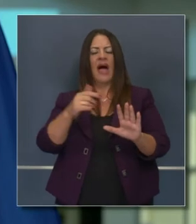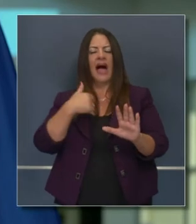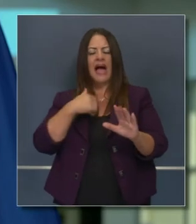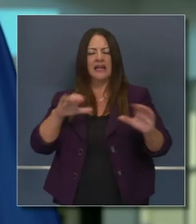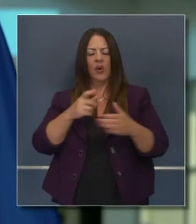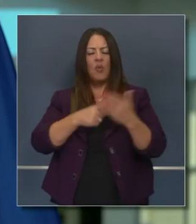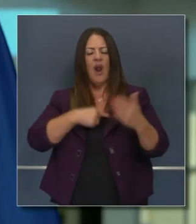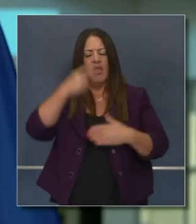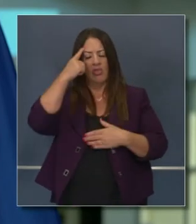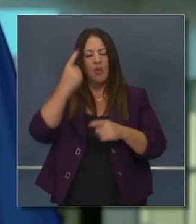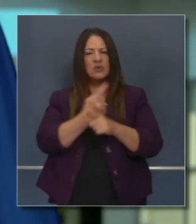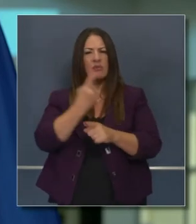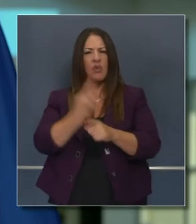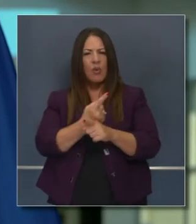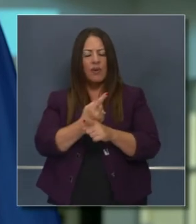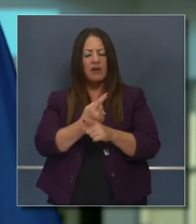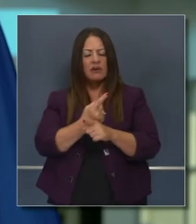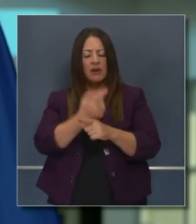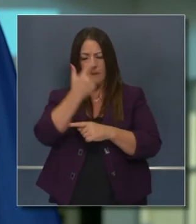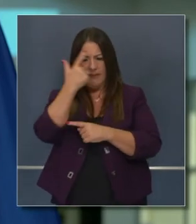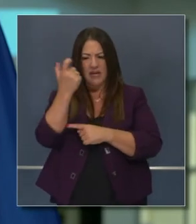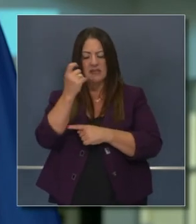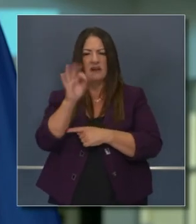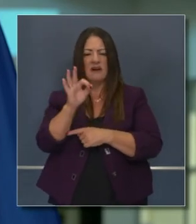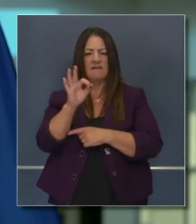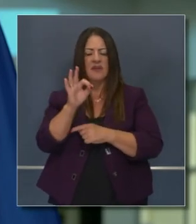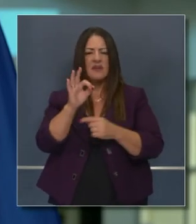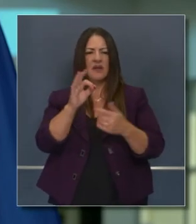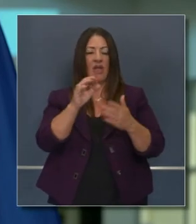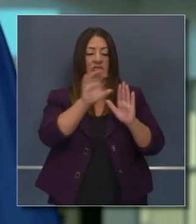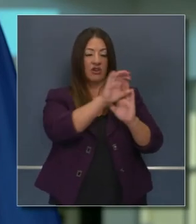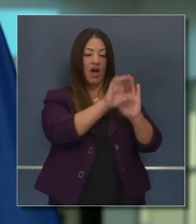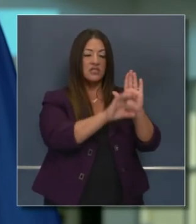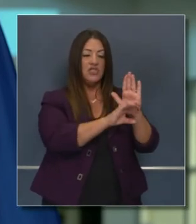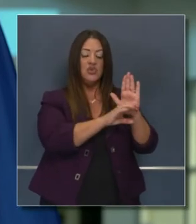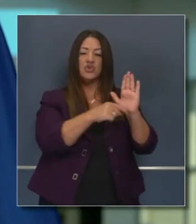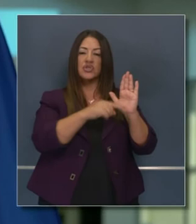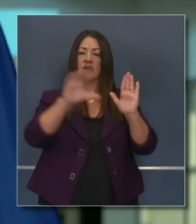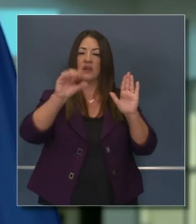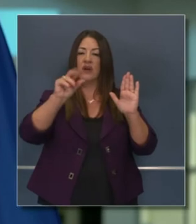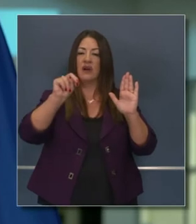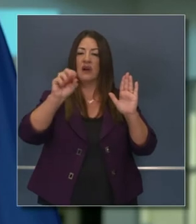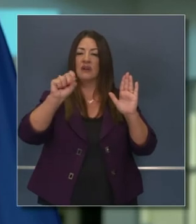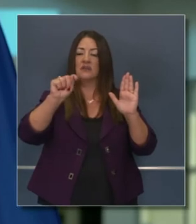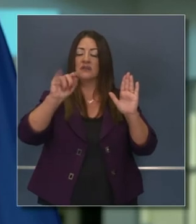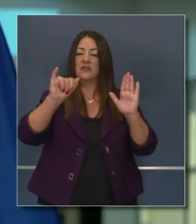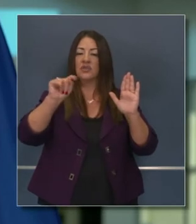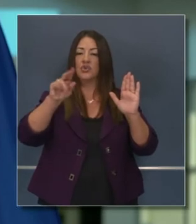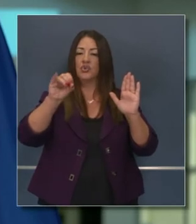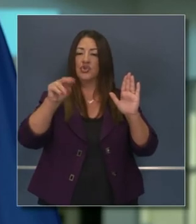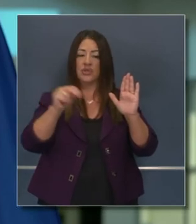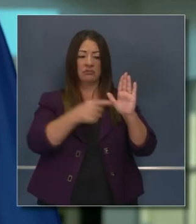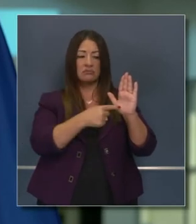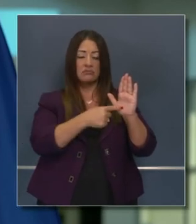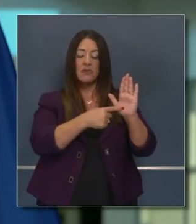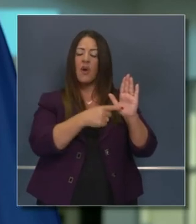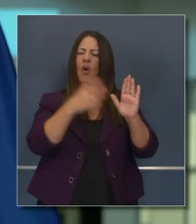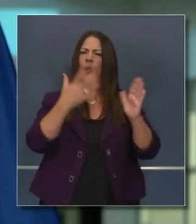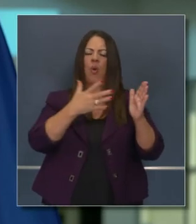Hicimos lo que nos pareció apropiado. De acuerdo con la infraestructura de la autoridad constitucional ante nosotros,